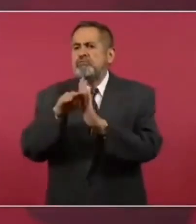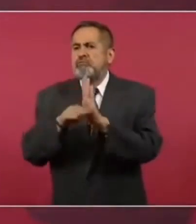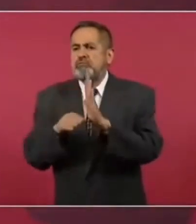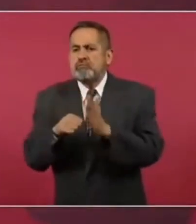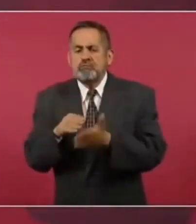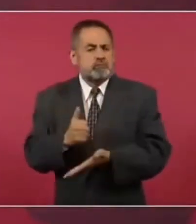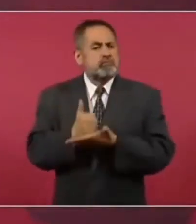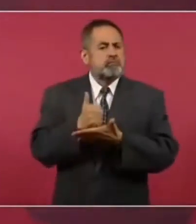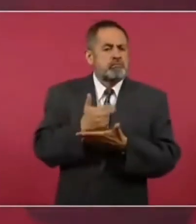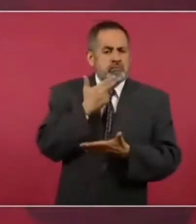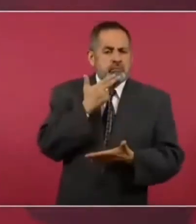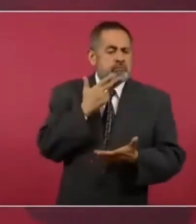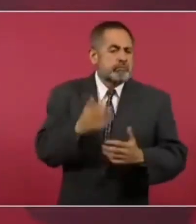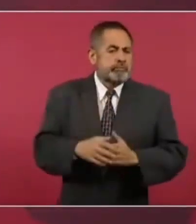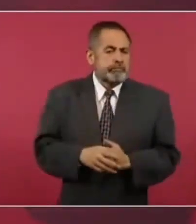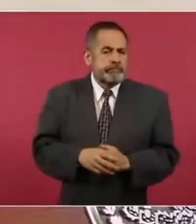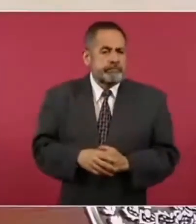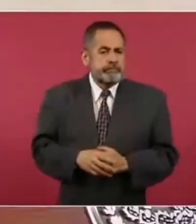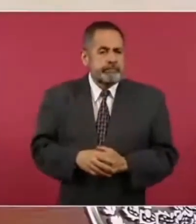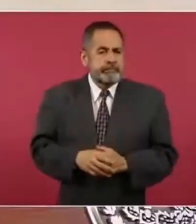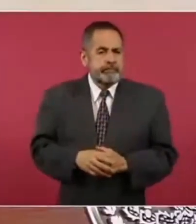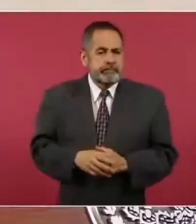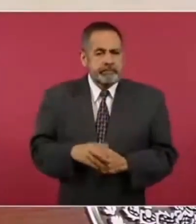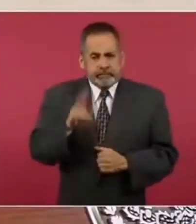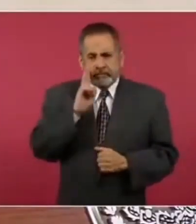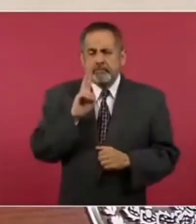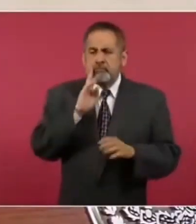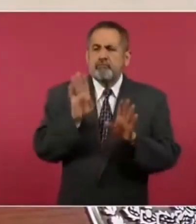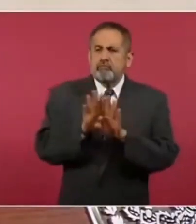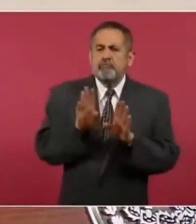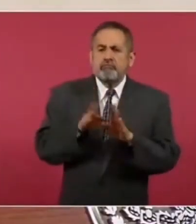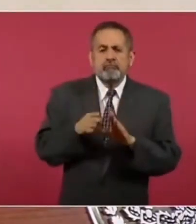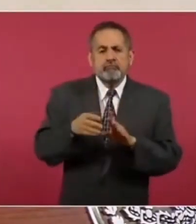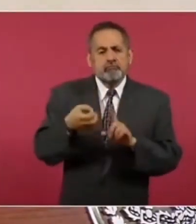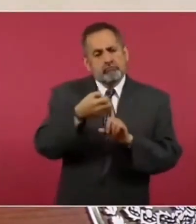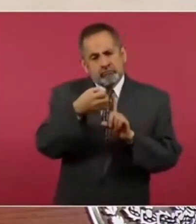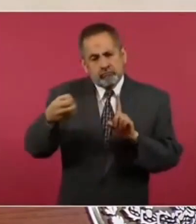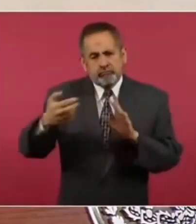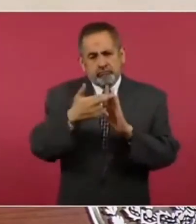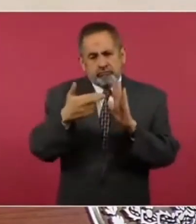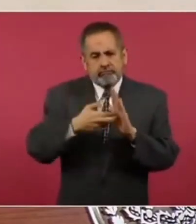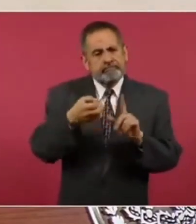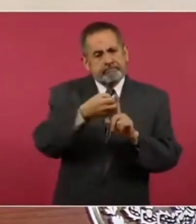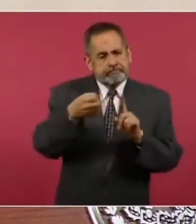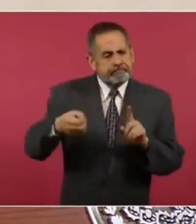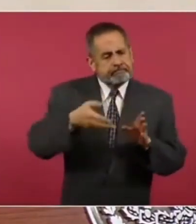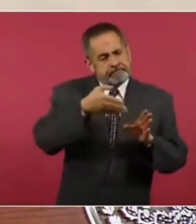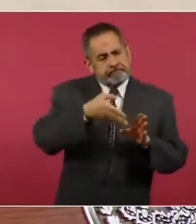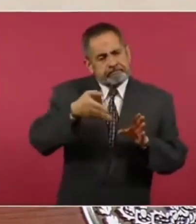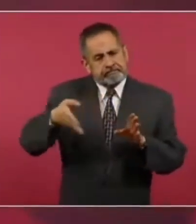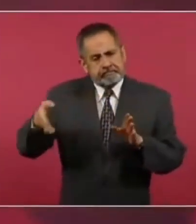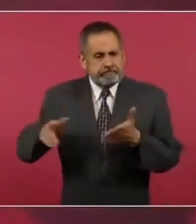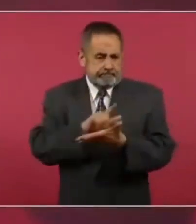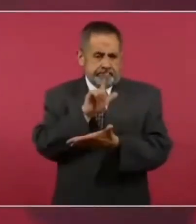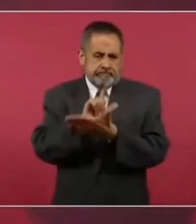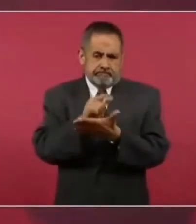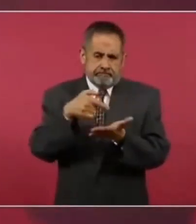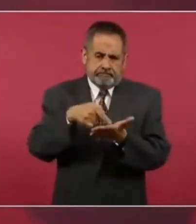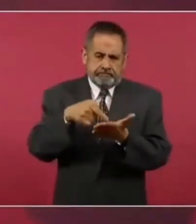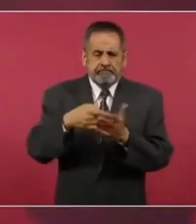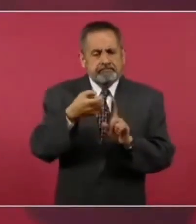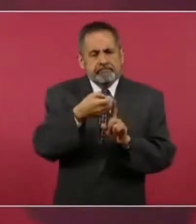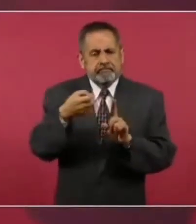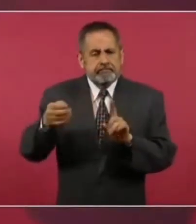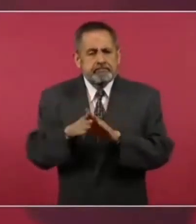hay que ver el procedimiento legal, porque,